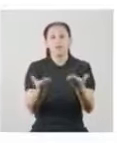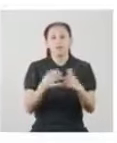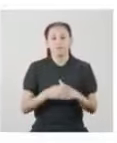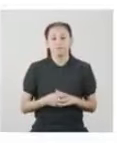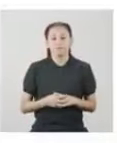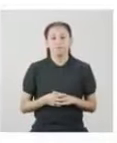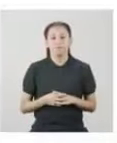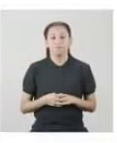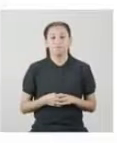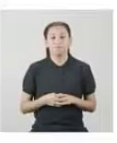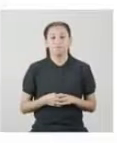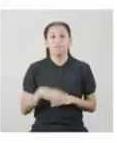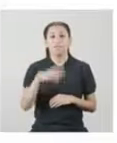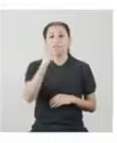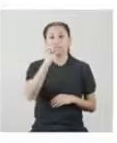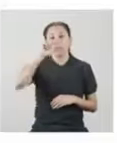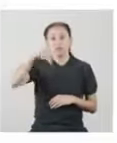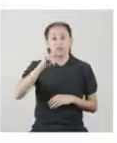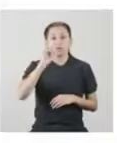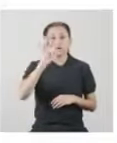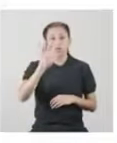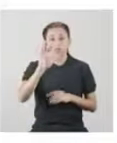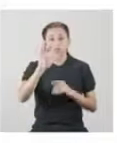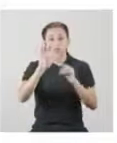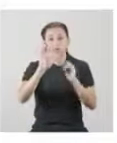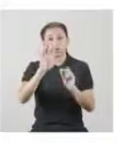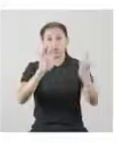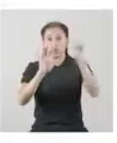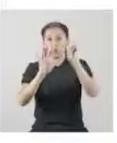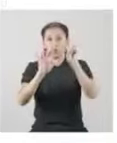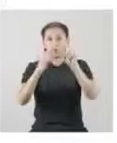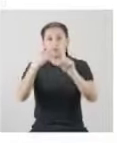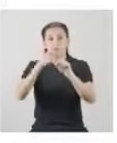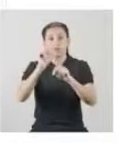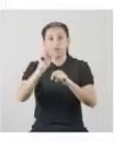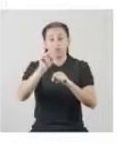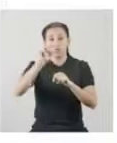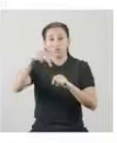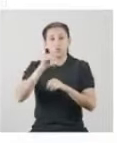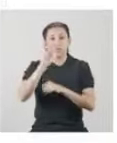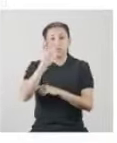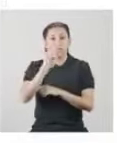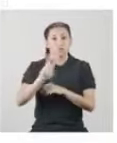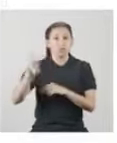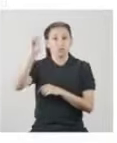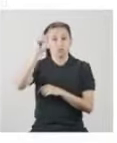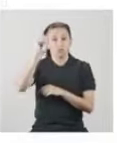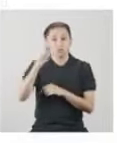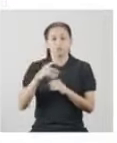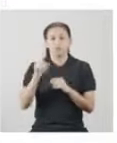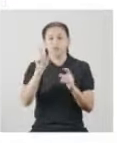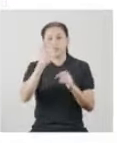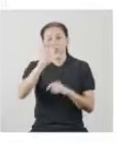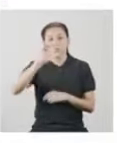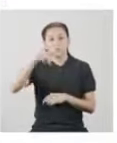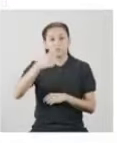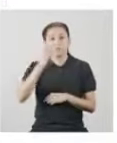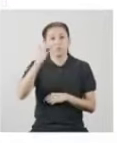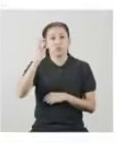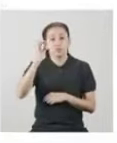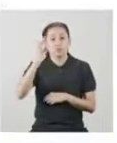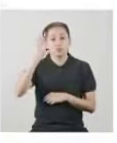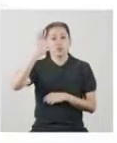a... 0,5 al cuadrado más 1,5 al cuadrado más 0